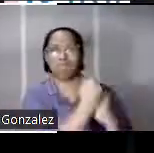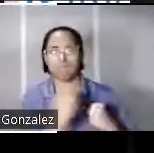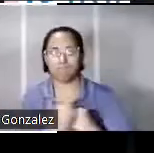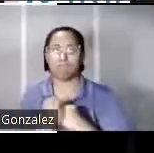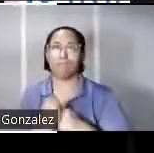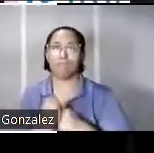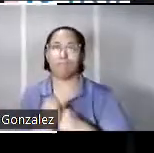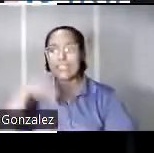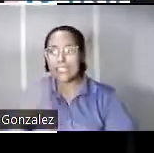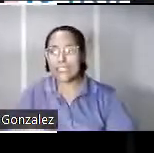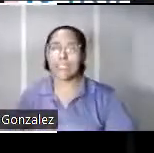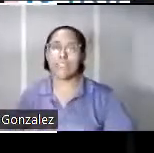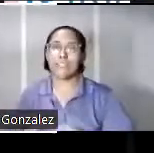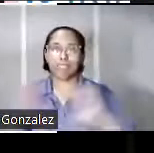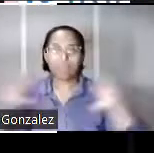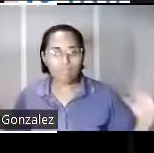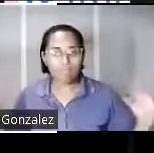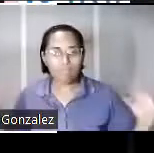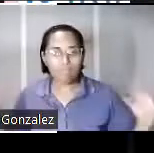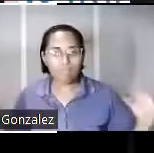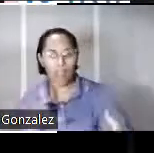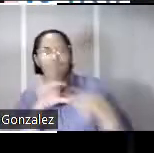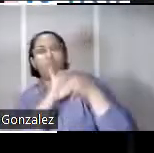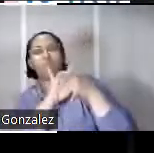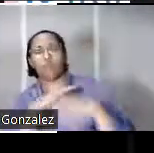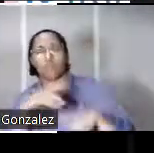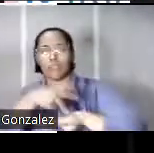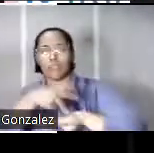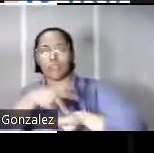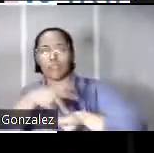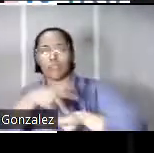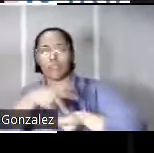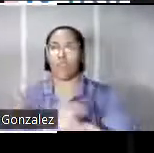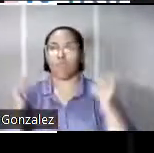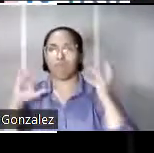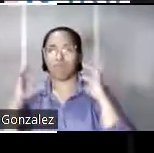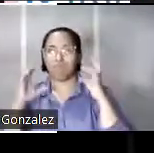insisto esto es una manifestación de ese vínculo que tiene el pueblo puertorriqueño con el medio radial